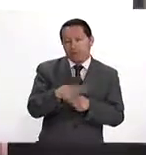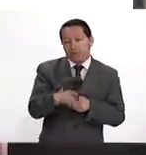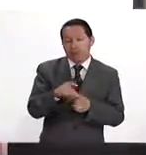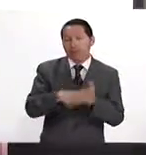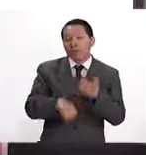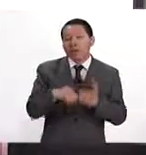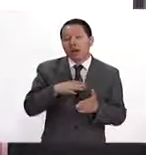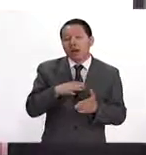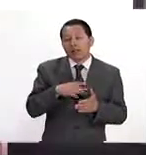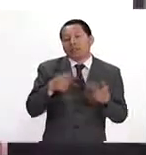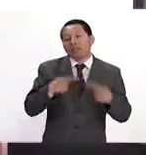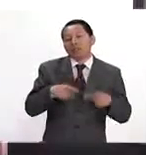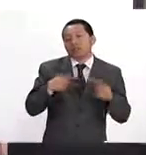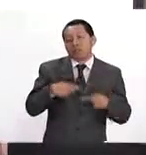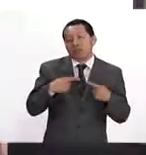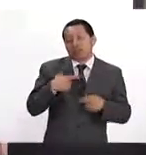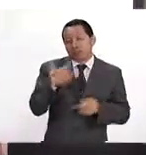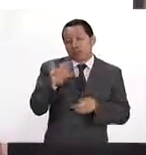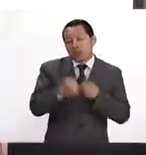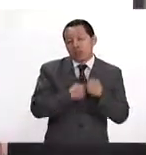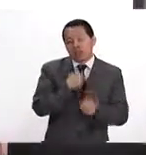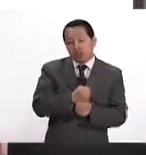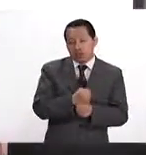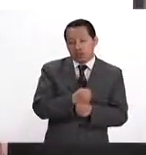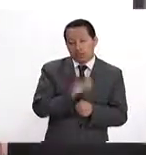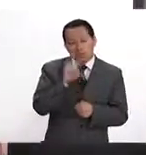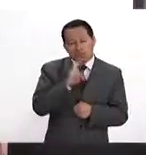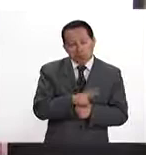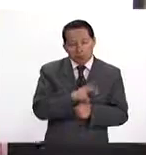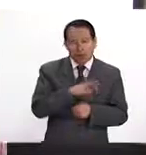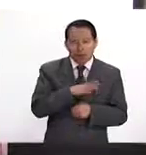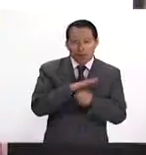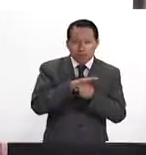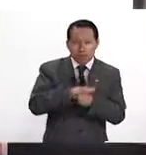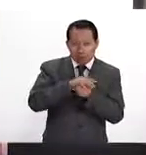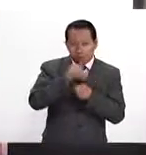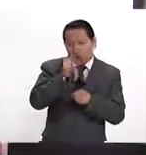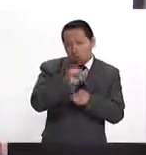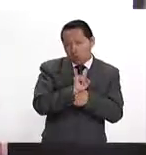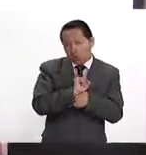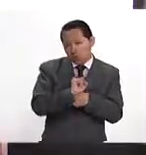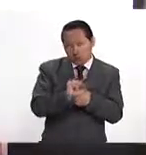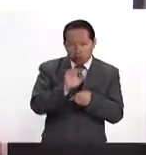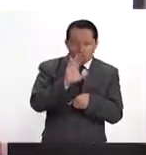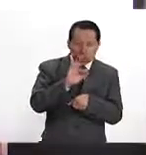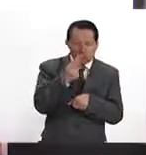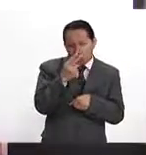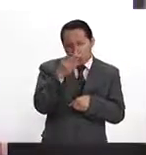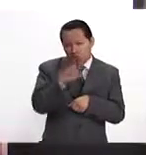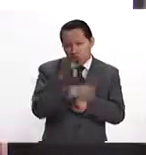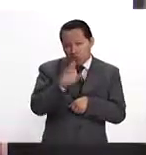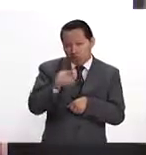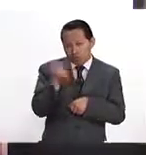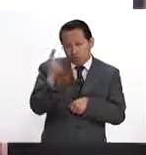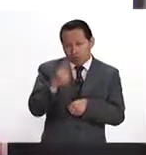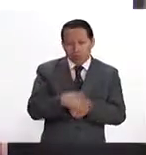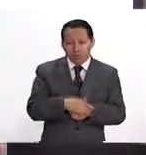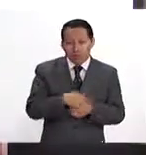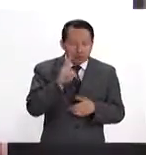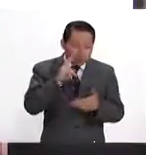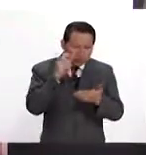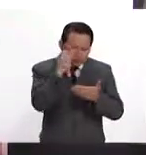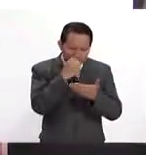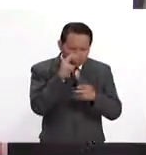si llega a la consulta un paciente de 50 años que lo único que trae es una hipertensión leve, por decir, de 142.91. Uno lo